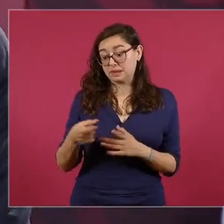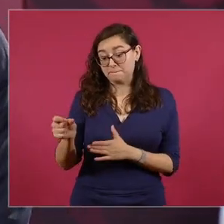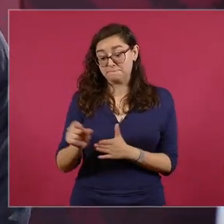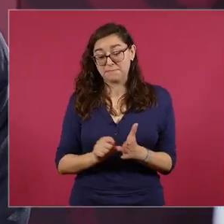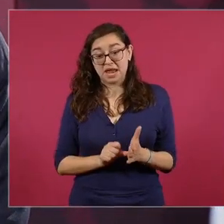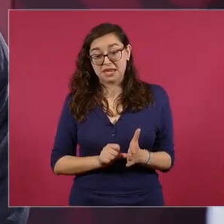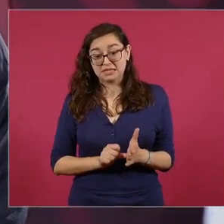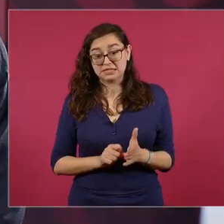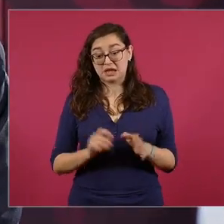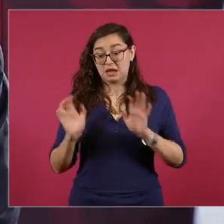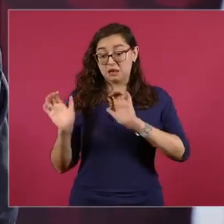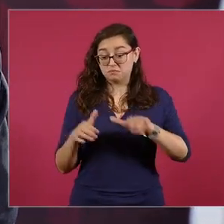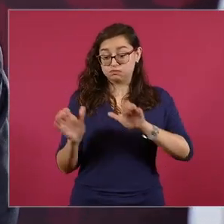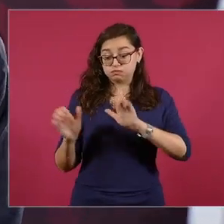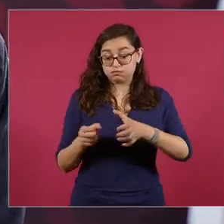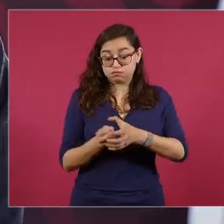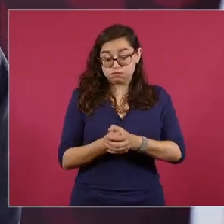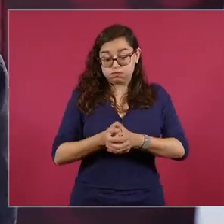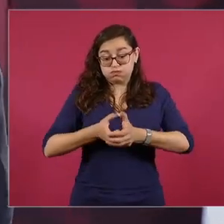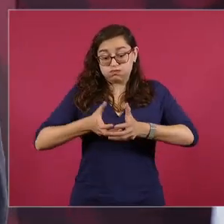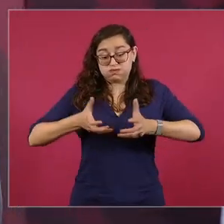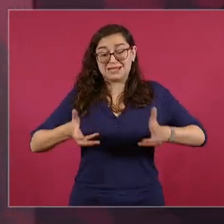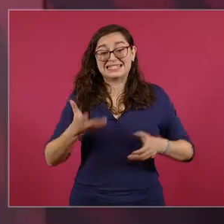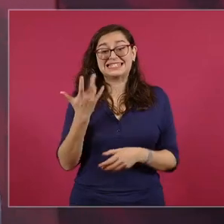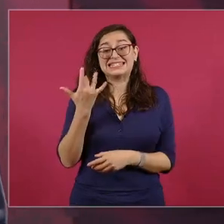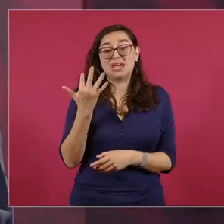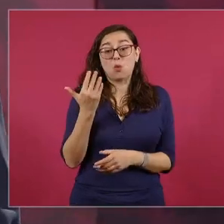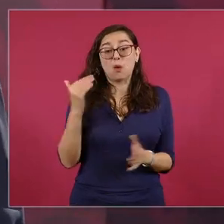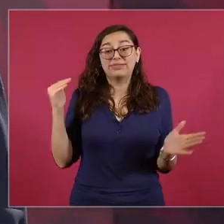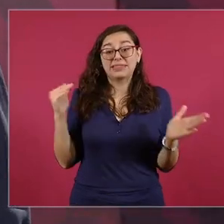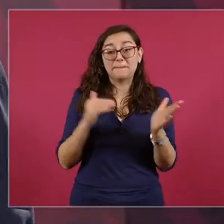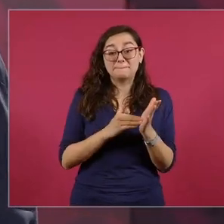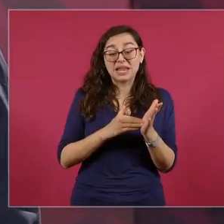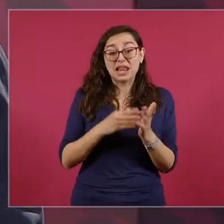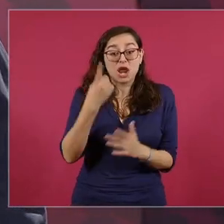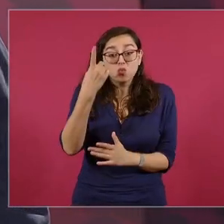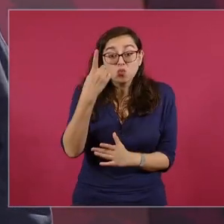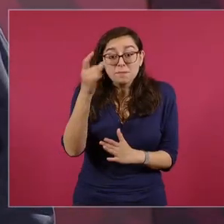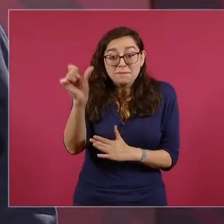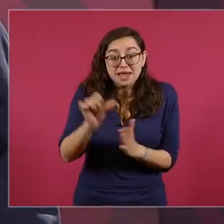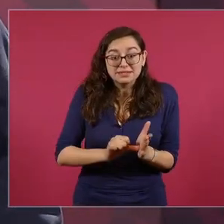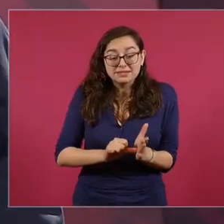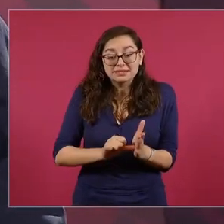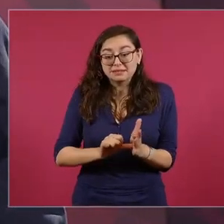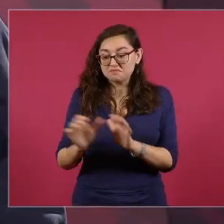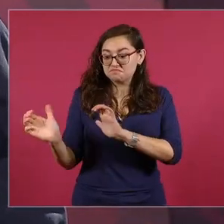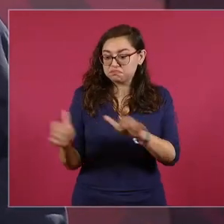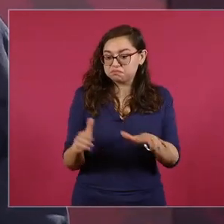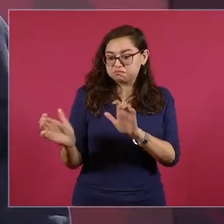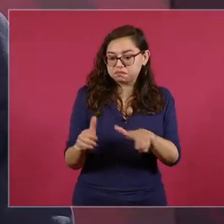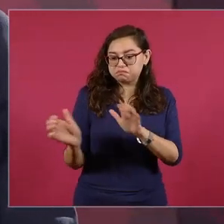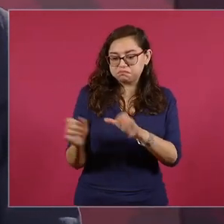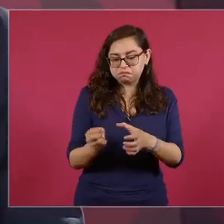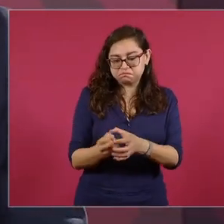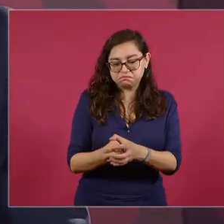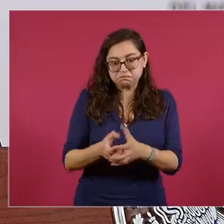casi 50 mil trabajadores este mes.